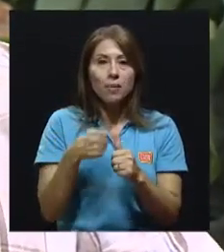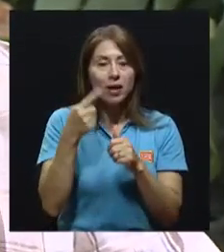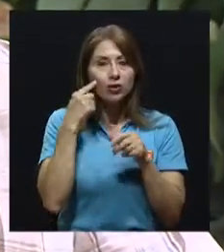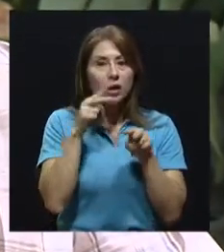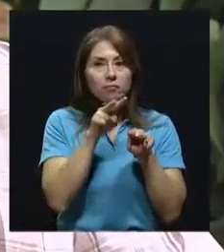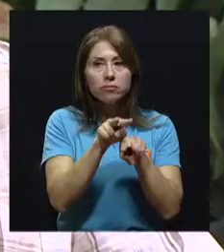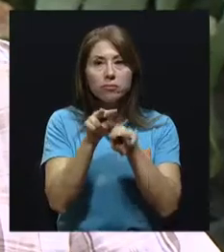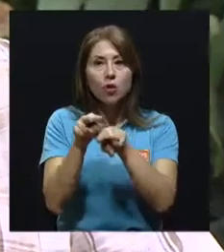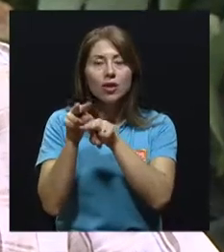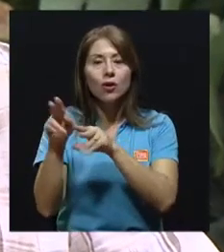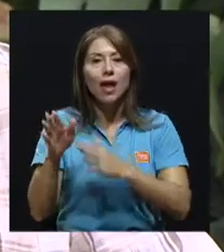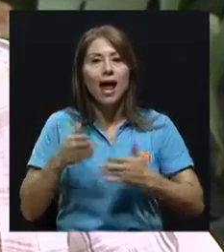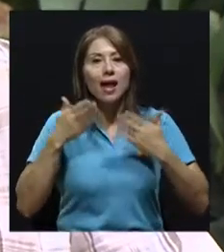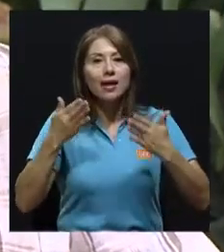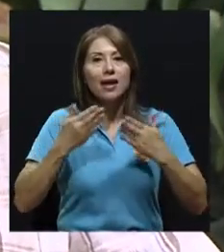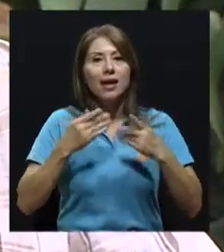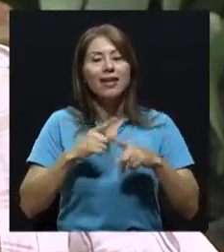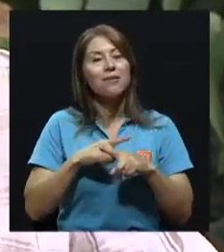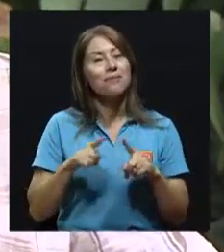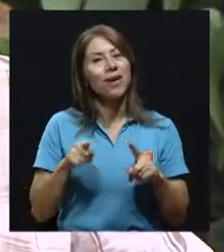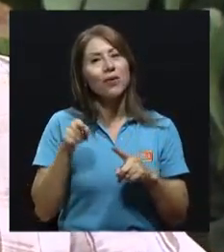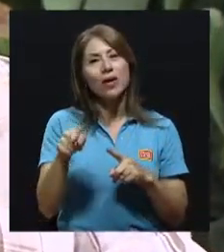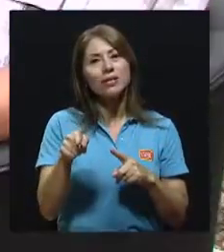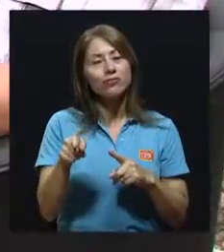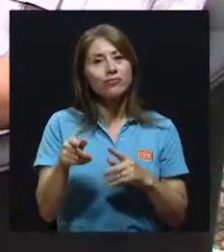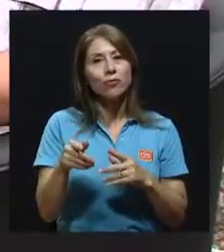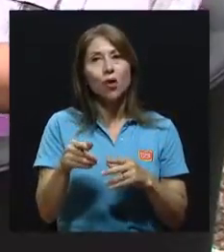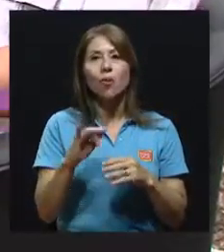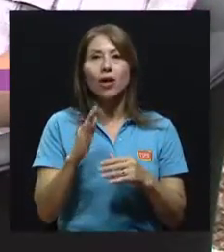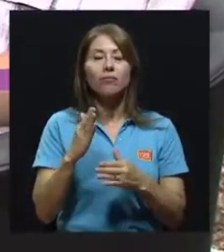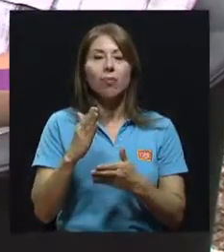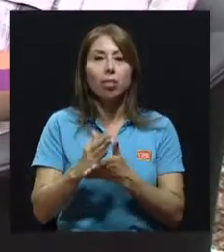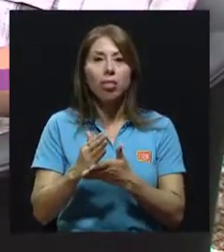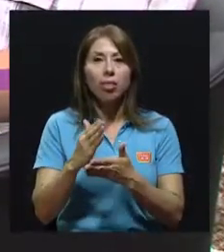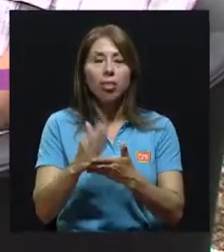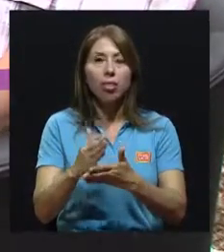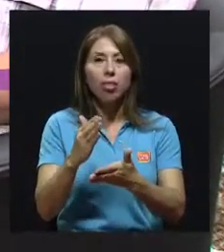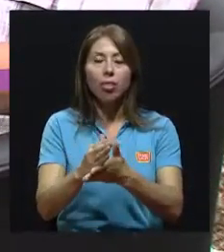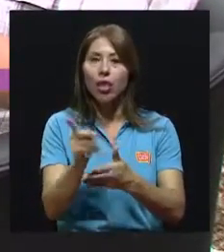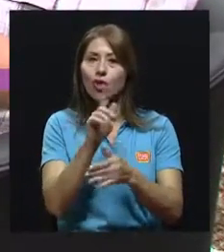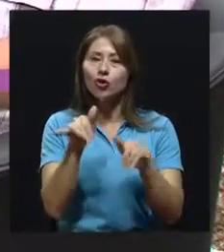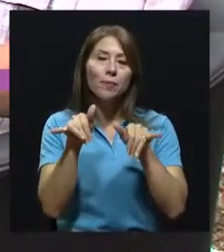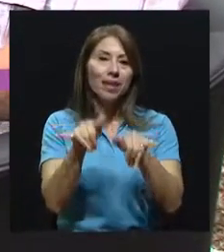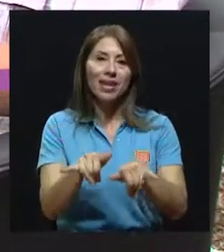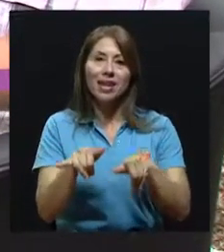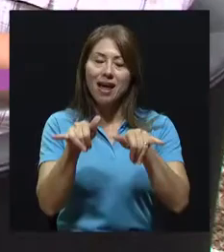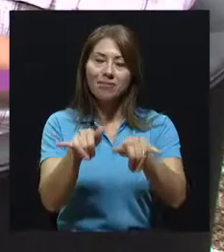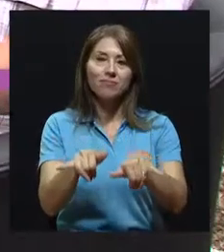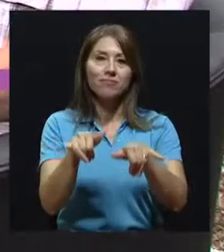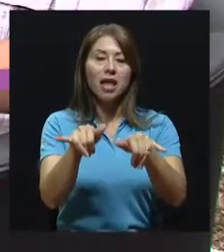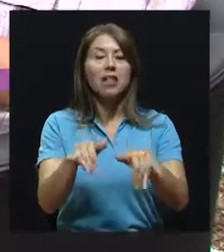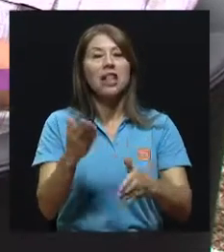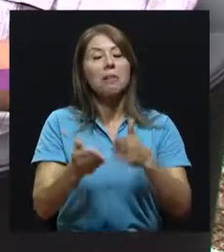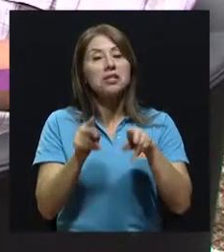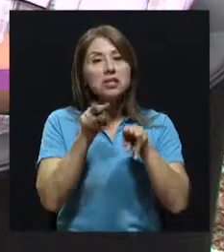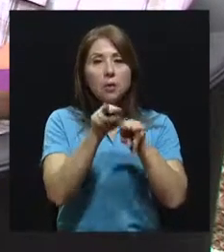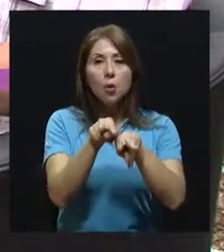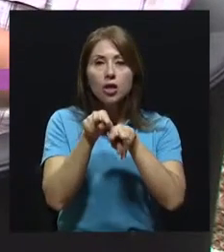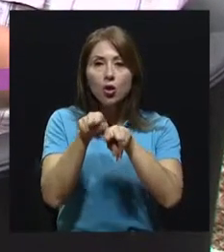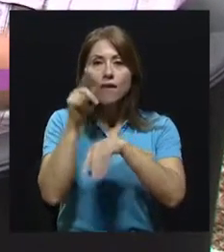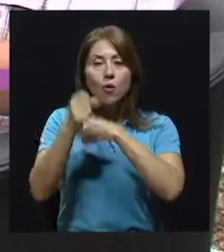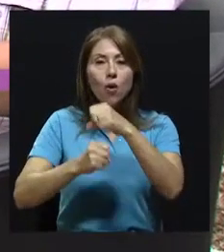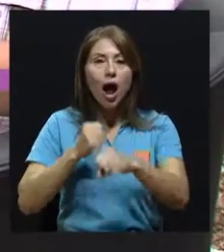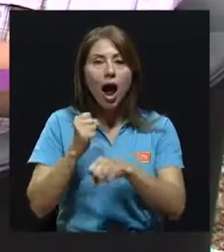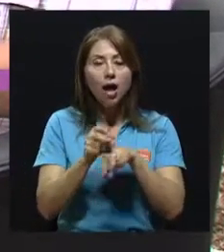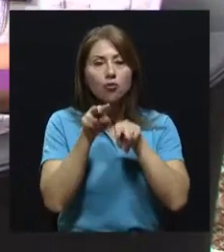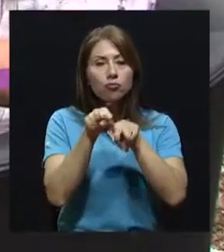Pero igual, eran cosas que no se lograban mantener en el tiempo. Al final de cuentas, se monitoreaba un año, seis meses y